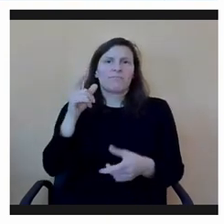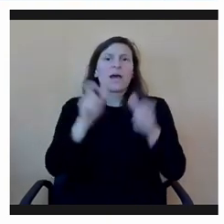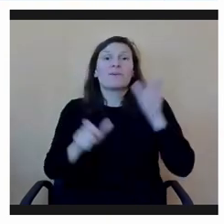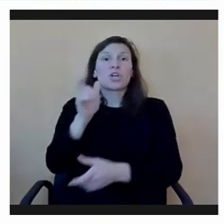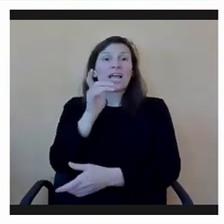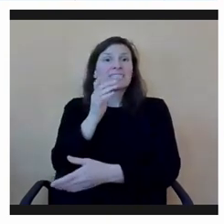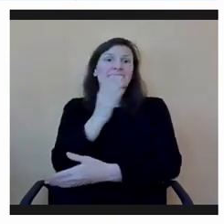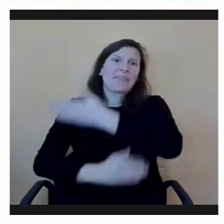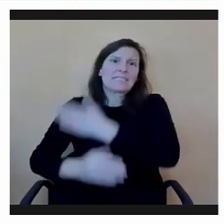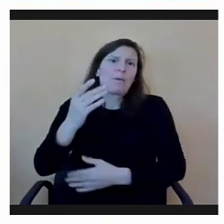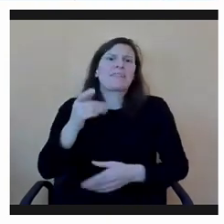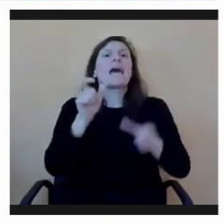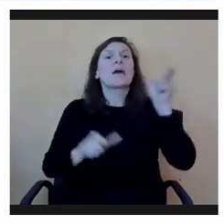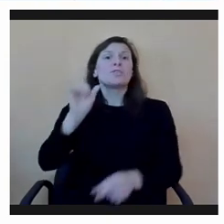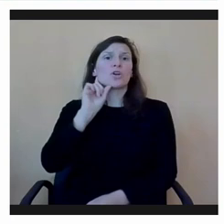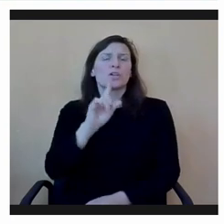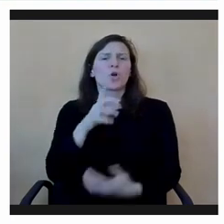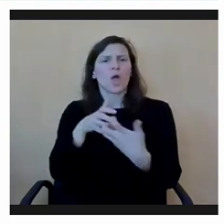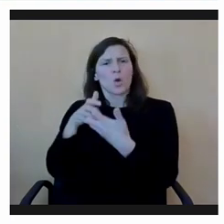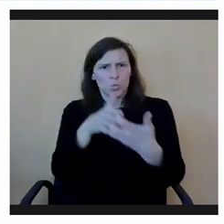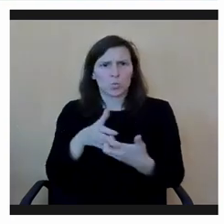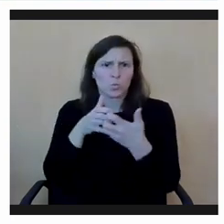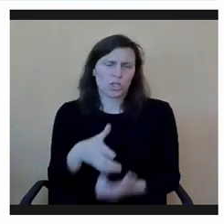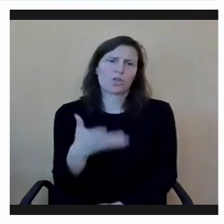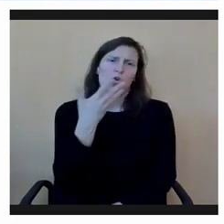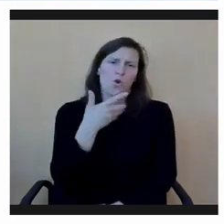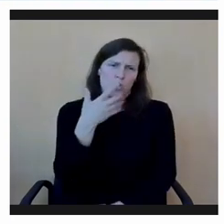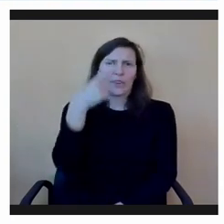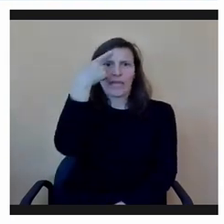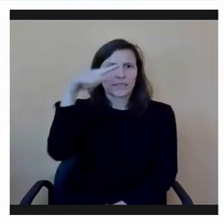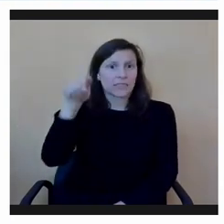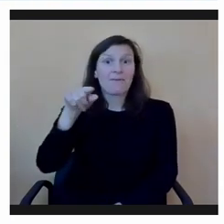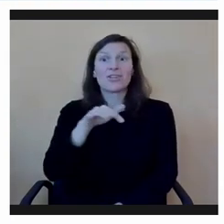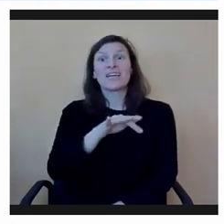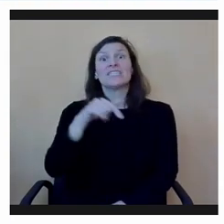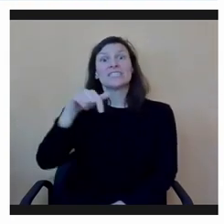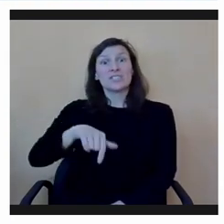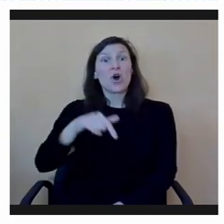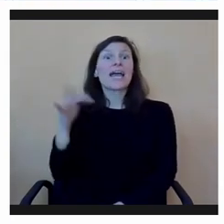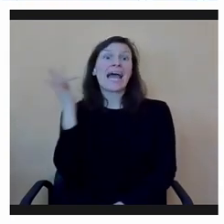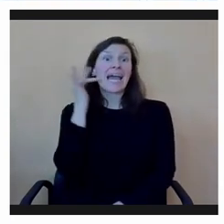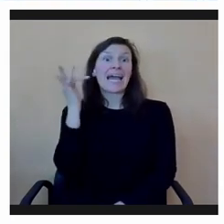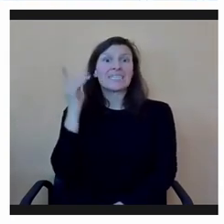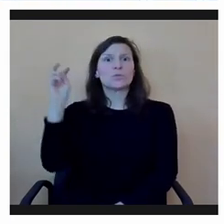discapacidad, es un honor y un placer tener hoy a Jesús Martín para acompañarnos en esta sesión y para ser